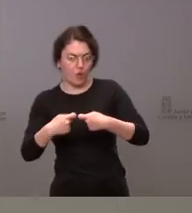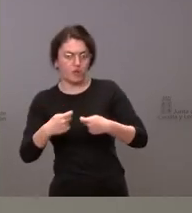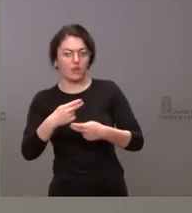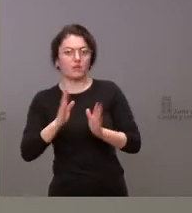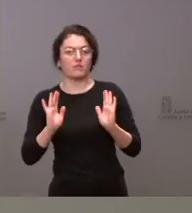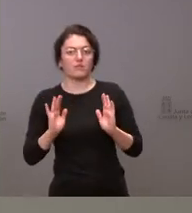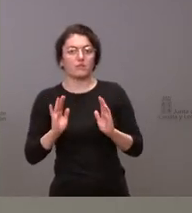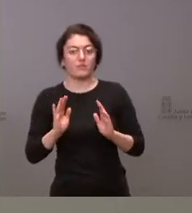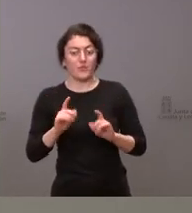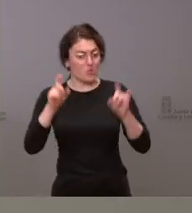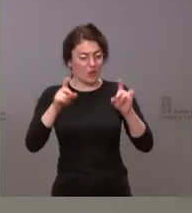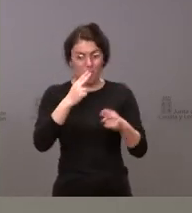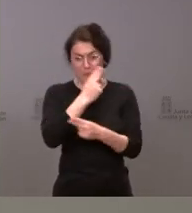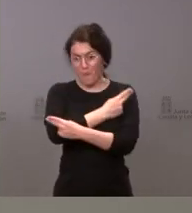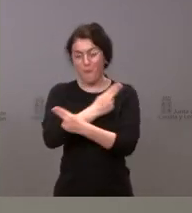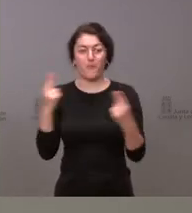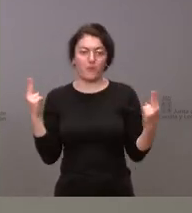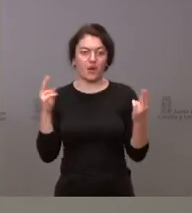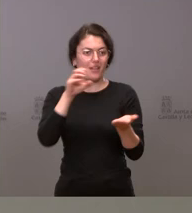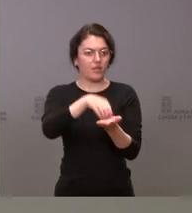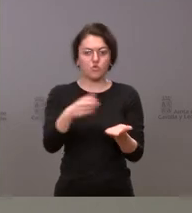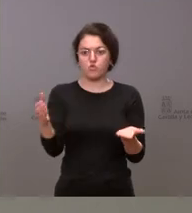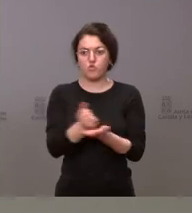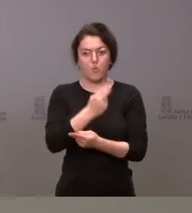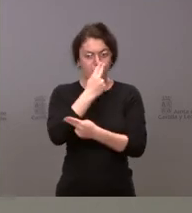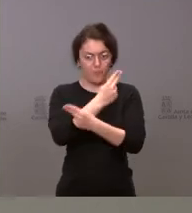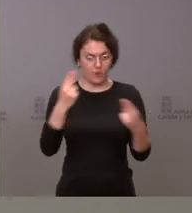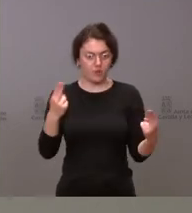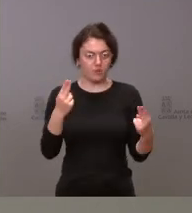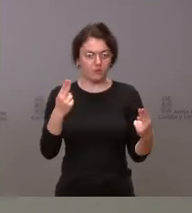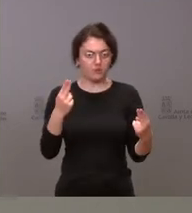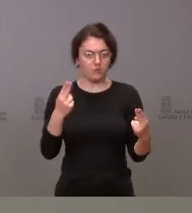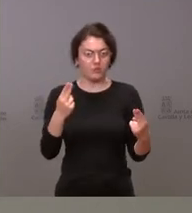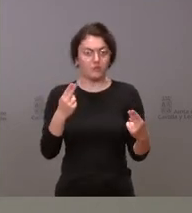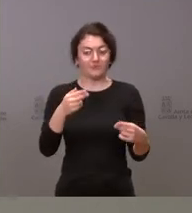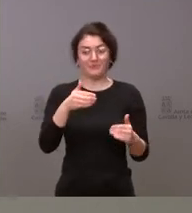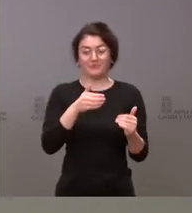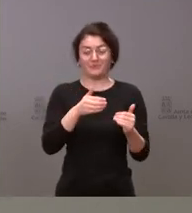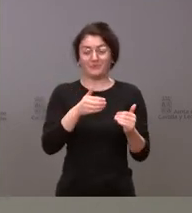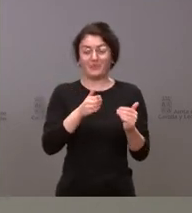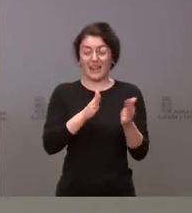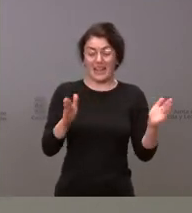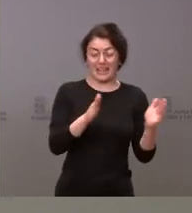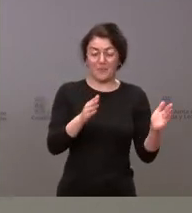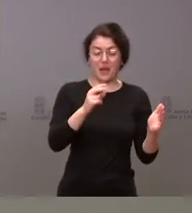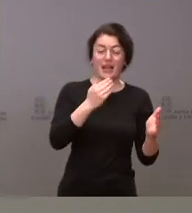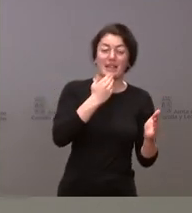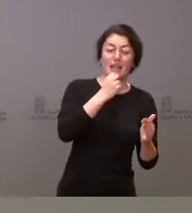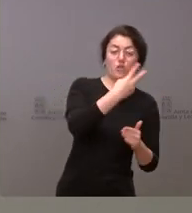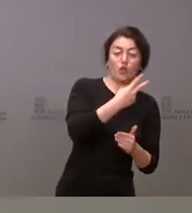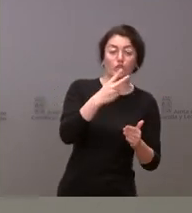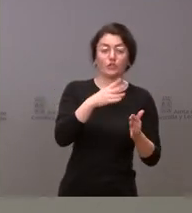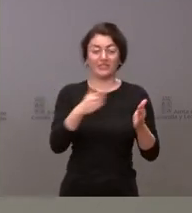pública, evidentemente gestionada con fondos públicos. Y esta parte de los tres años, vuelvo a decir que no es obligatoria, pero el modelo